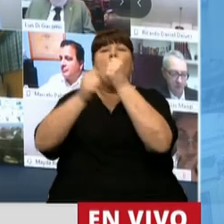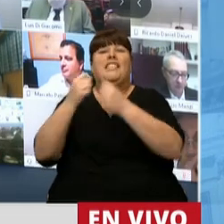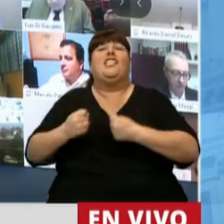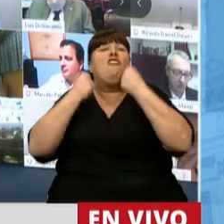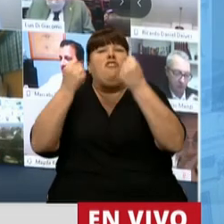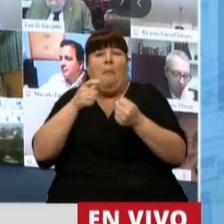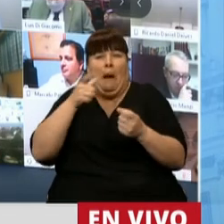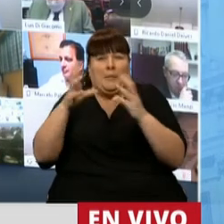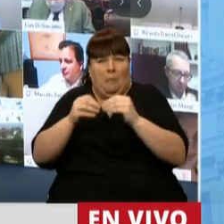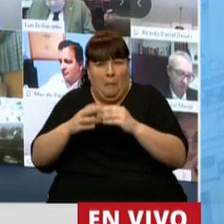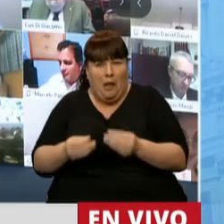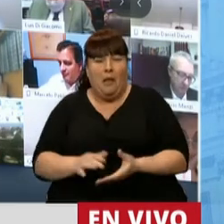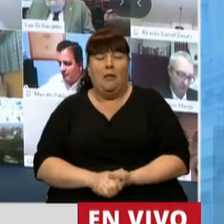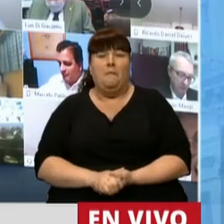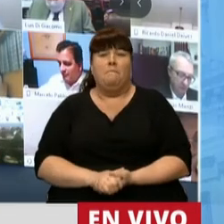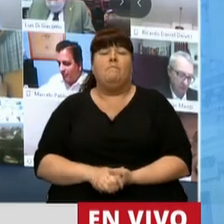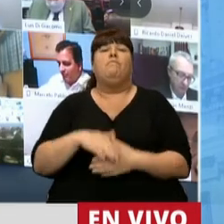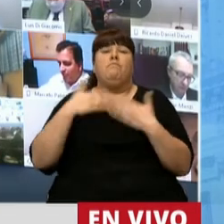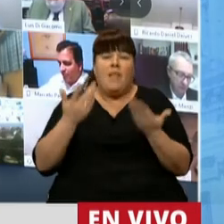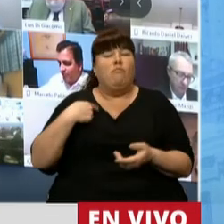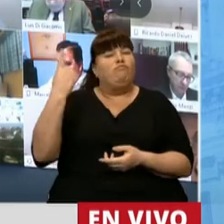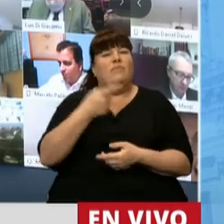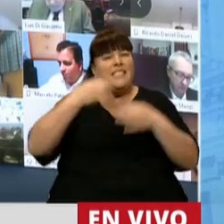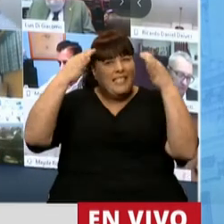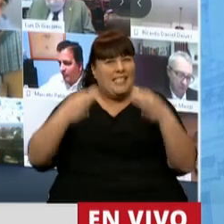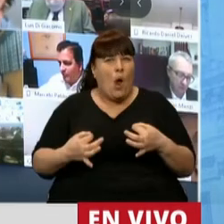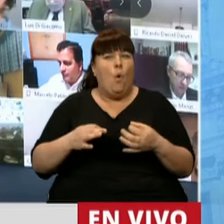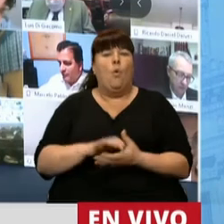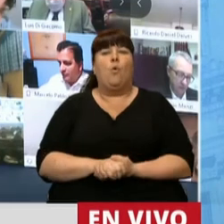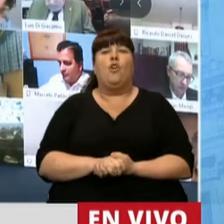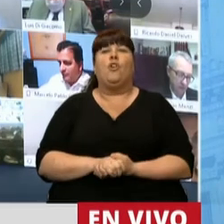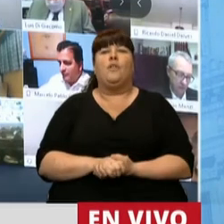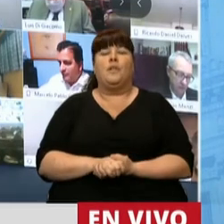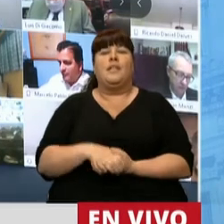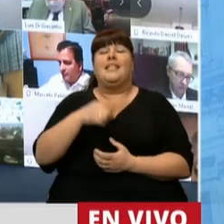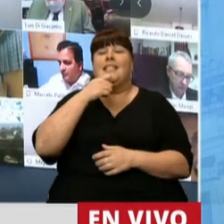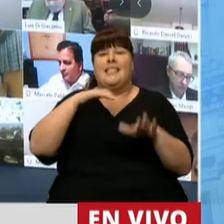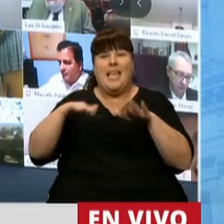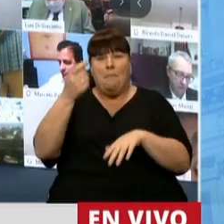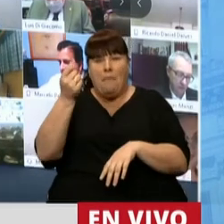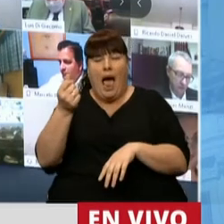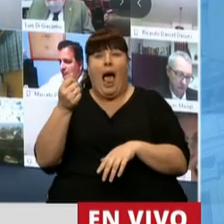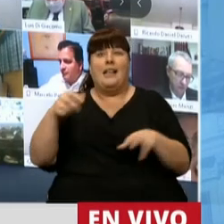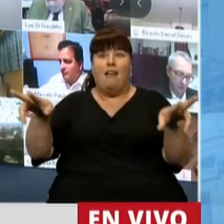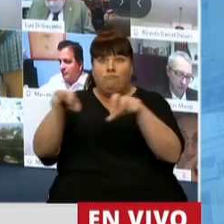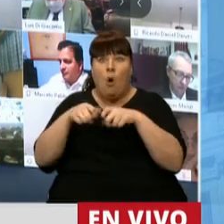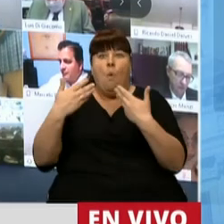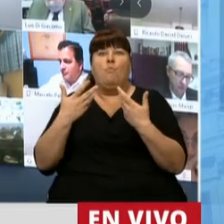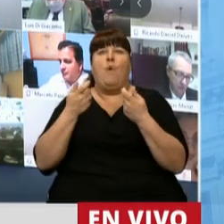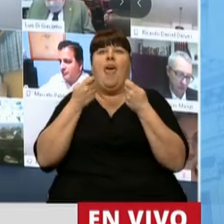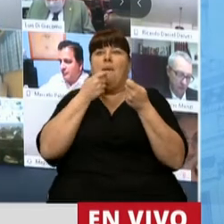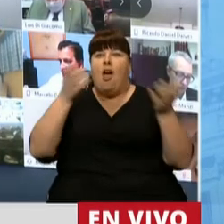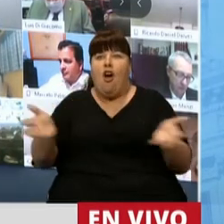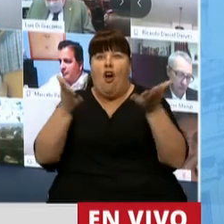No obstante, Presidente, estamos convencidos que con políticas públicas activas podemos acompañar el